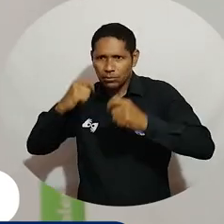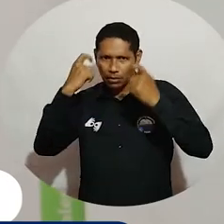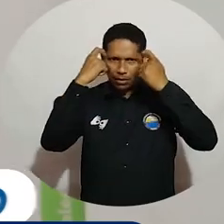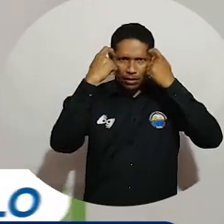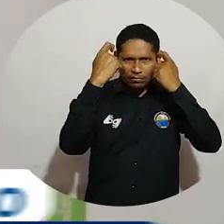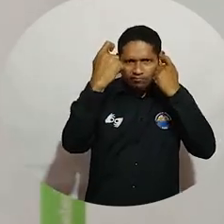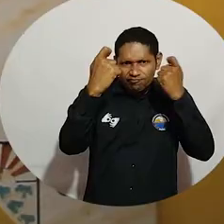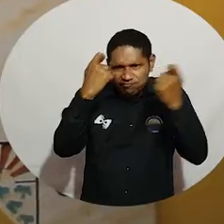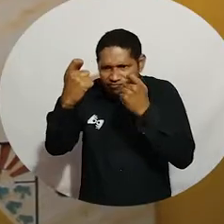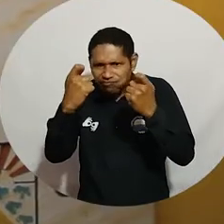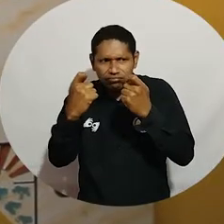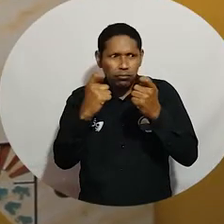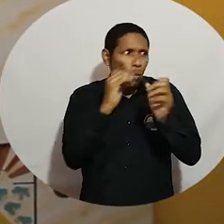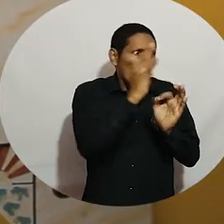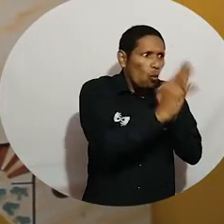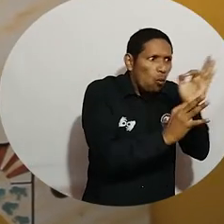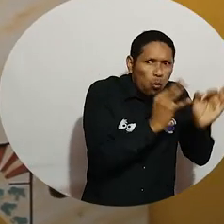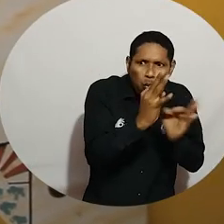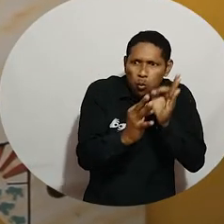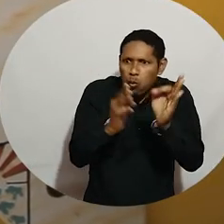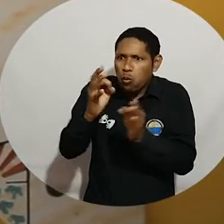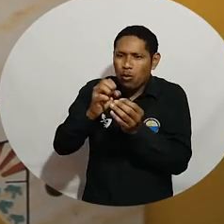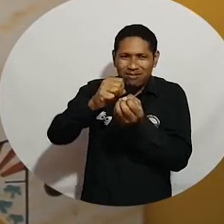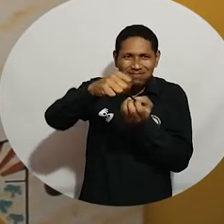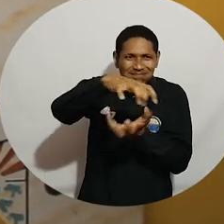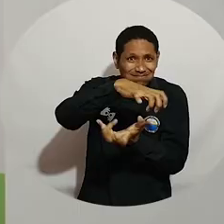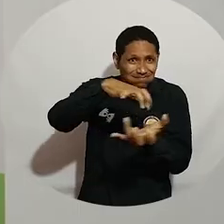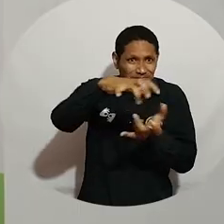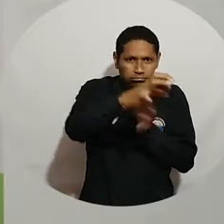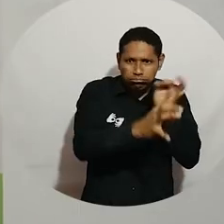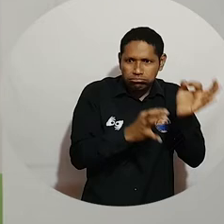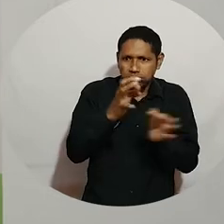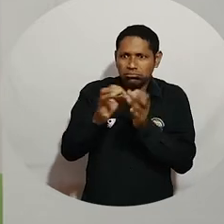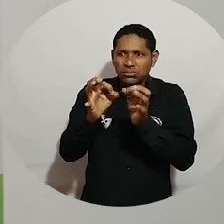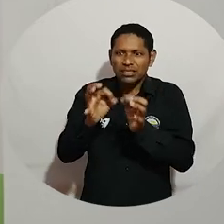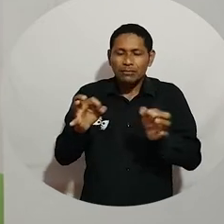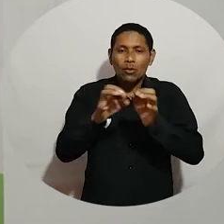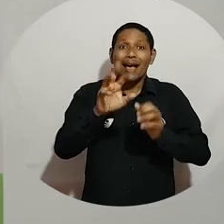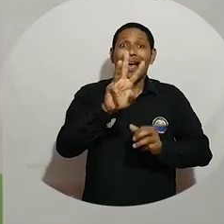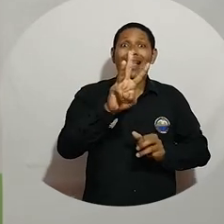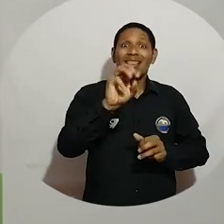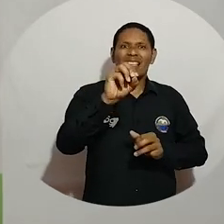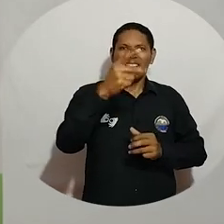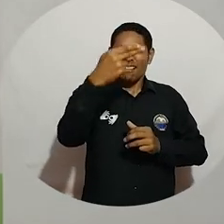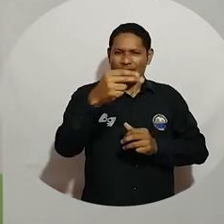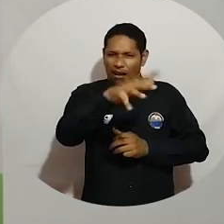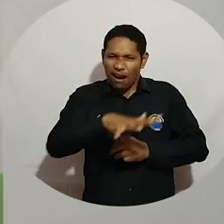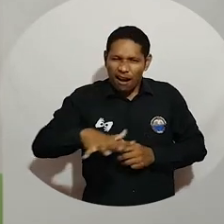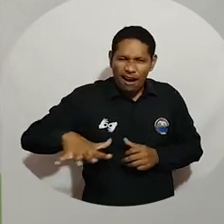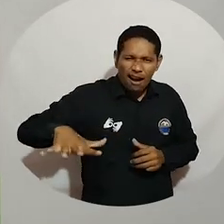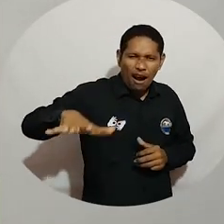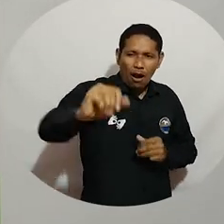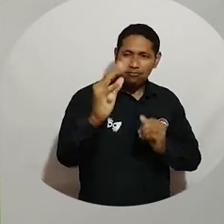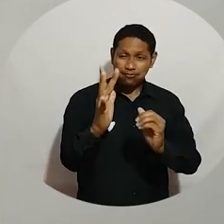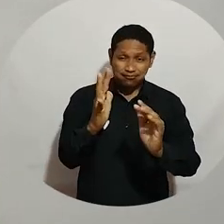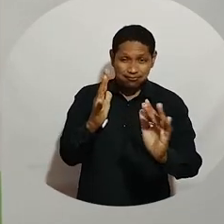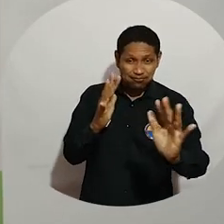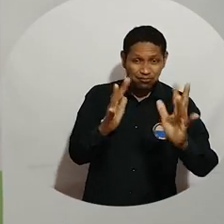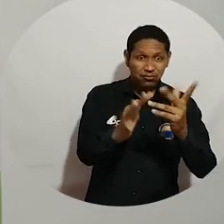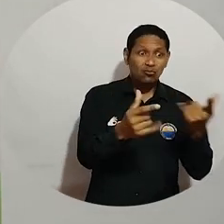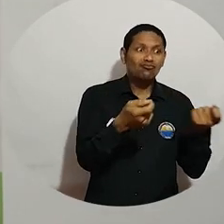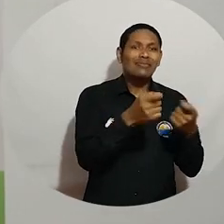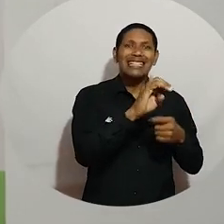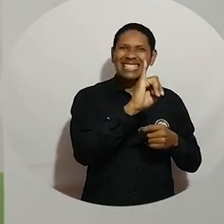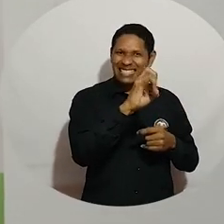estratégicas para la conservación de estos ecosistemas el proyecto busca la restauración de 30 hectáreas de bosques de manglar en la ciénaga